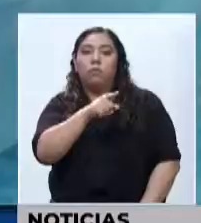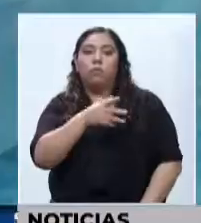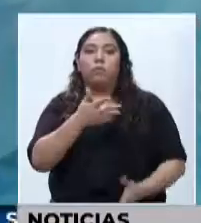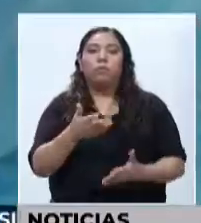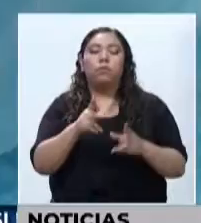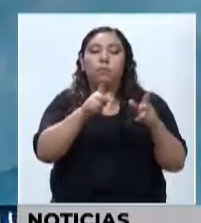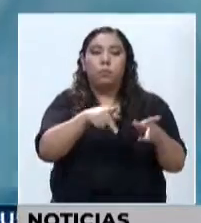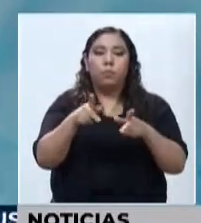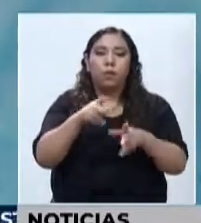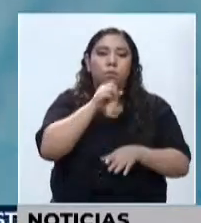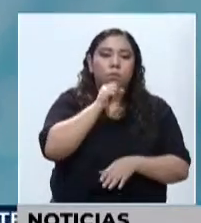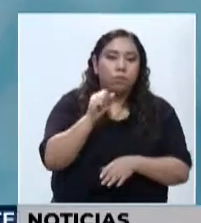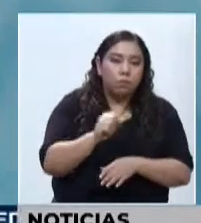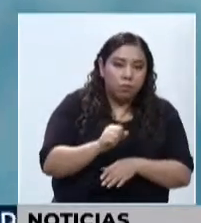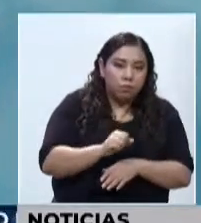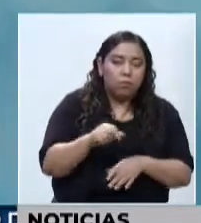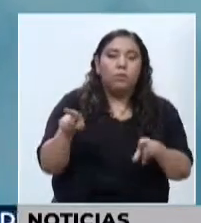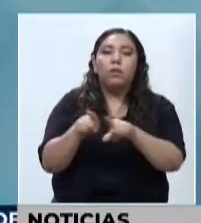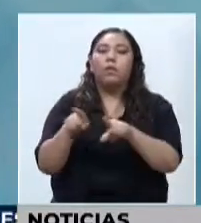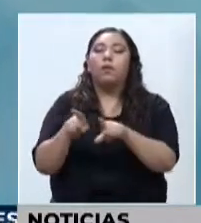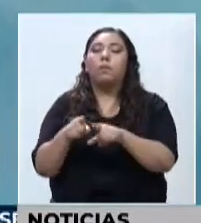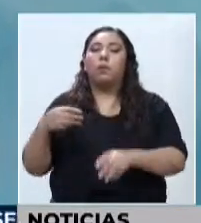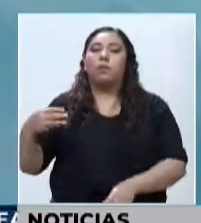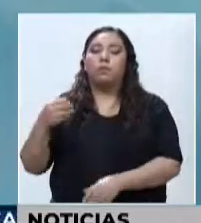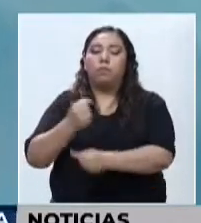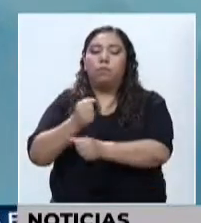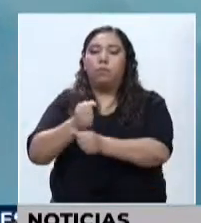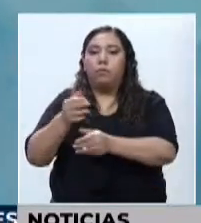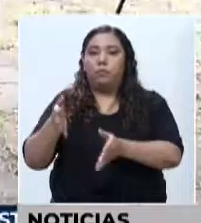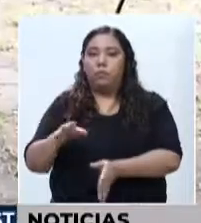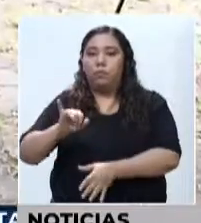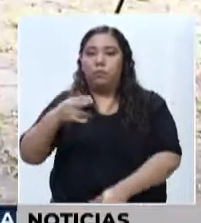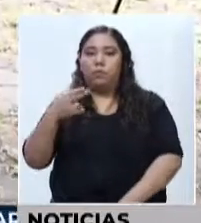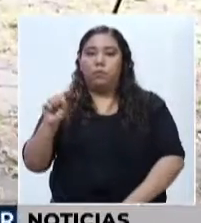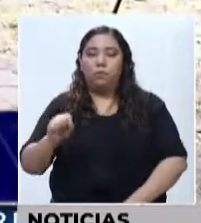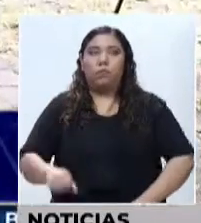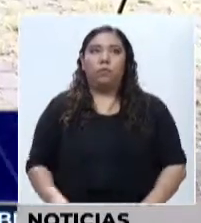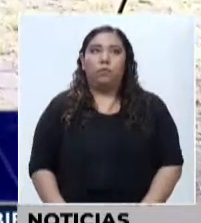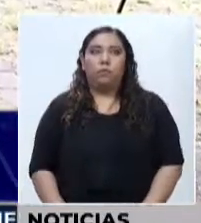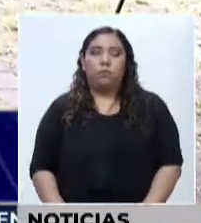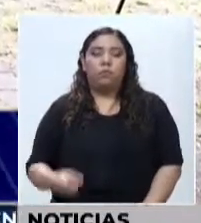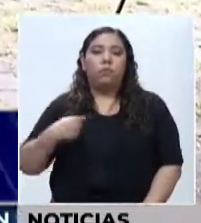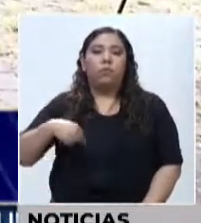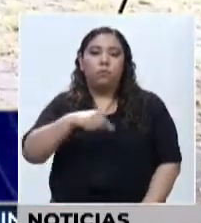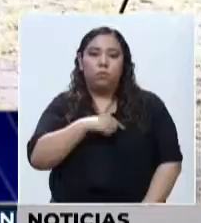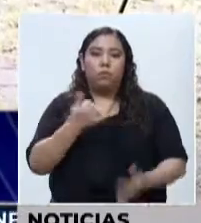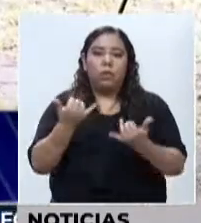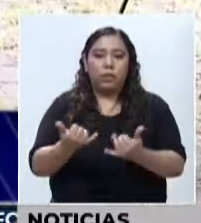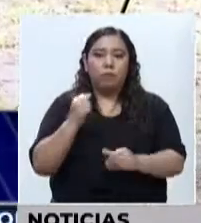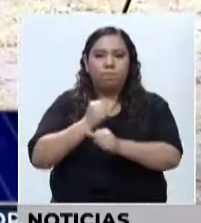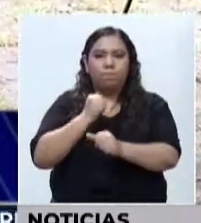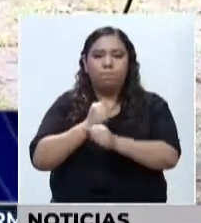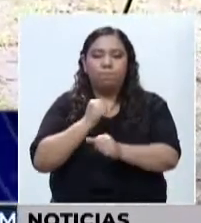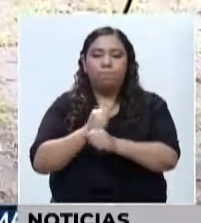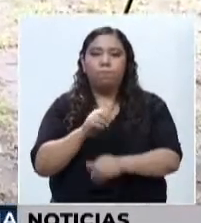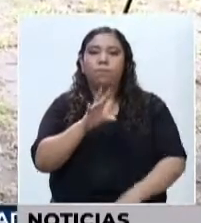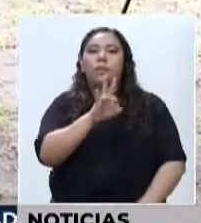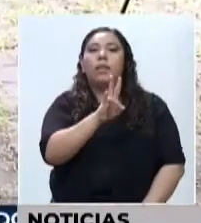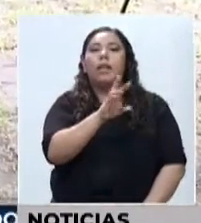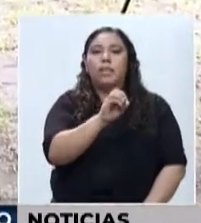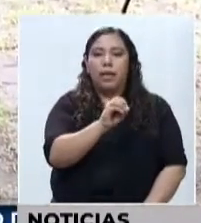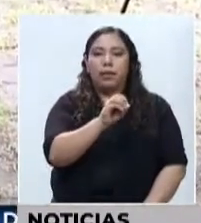tercera edad y empleados que cotizan al Instituto Hondureño de Seguridad Social. Estamos nosotros adelantando con las edades de 70,